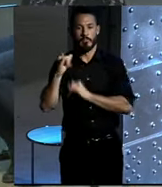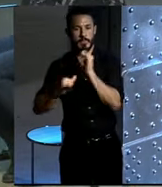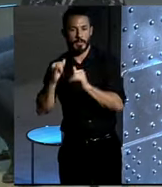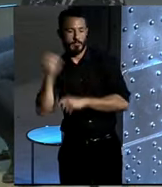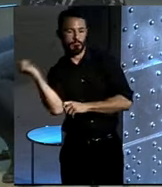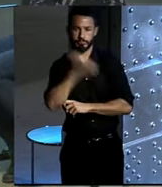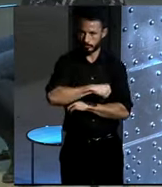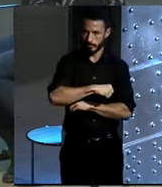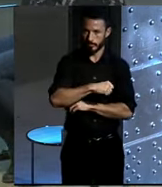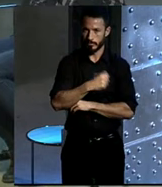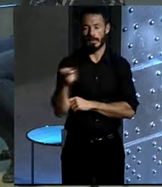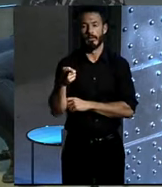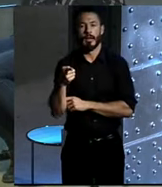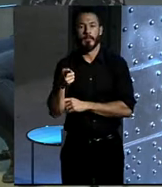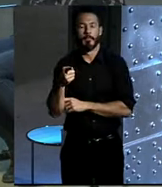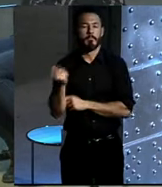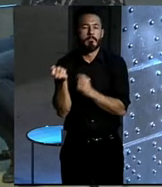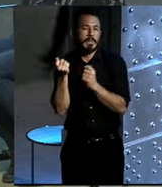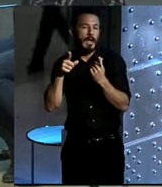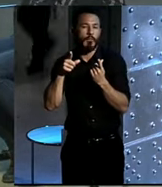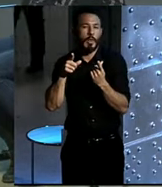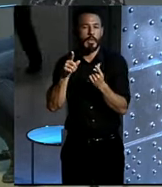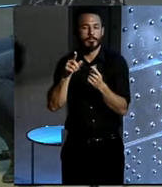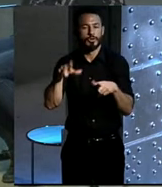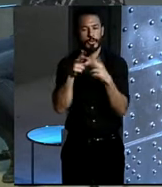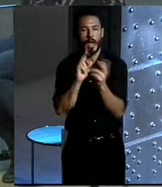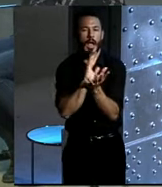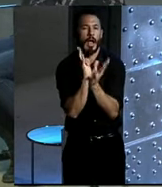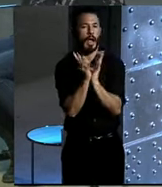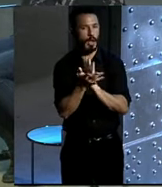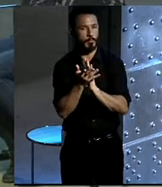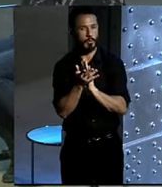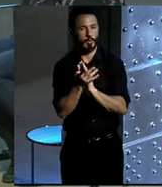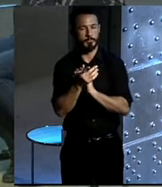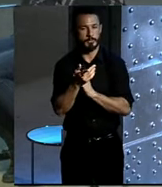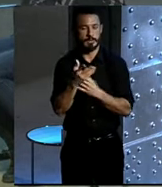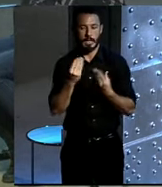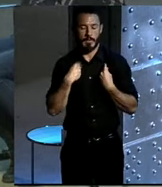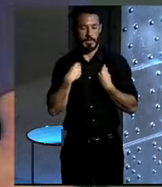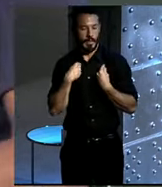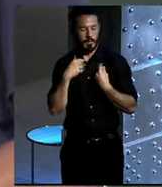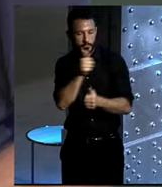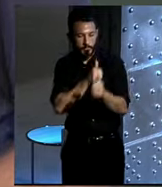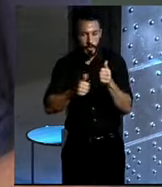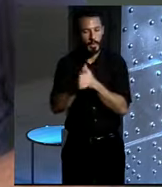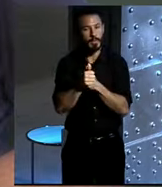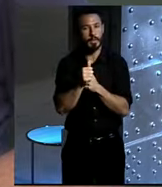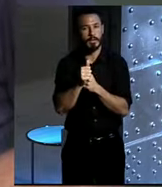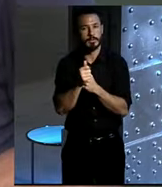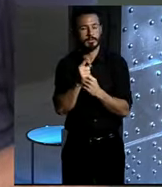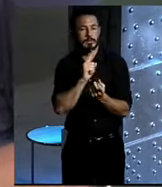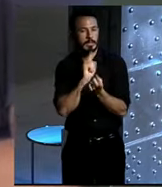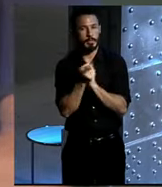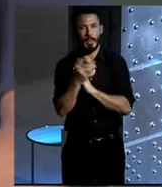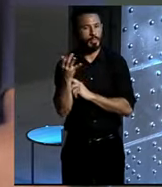social hacia otro modelo de entender la vida, de entender las prioridades de los seres humanos, en la que hay